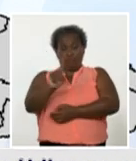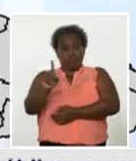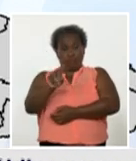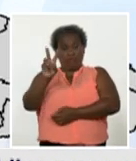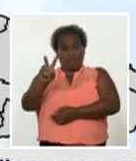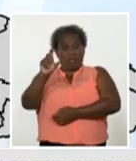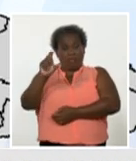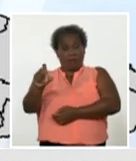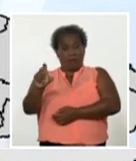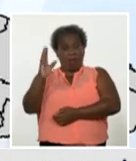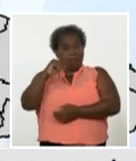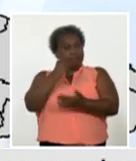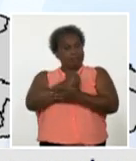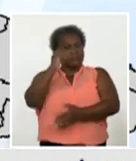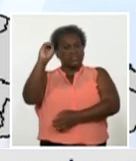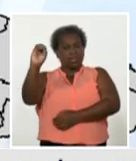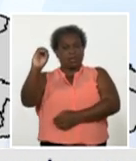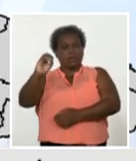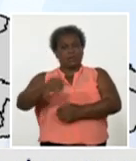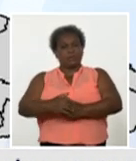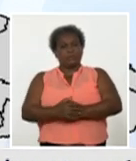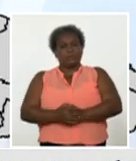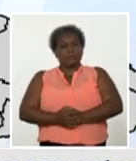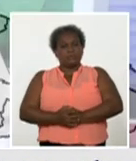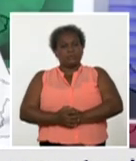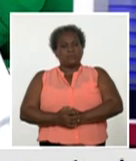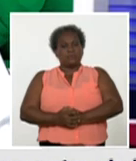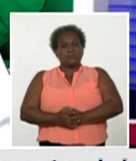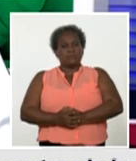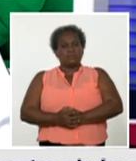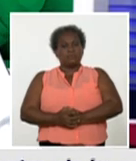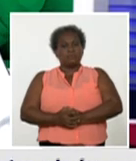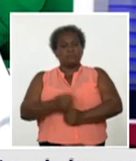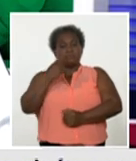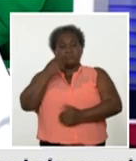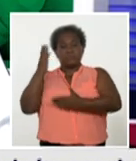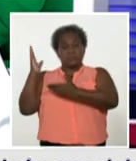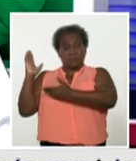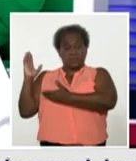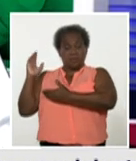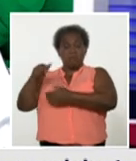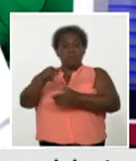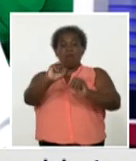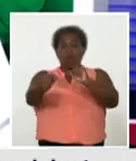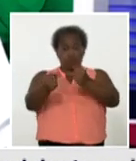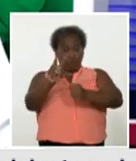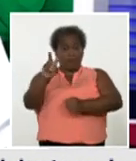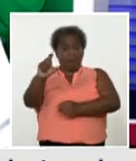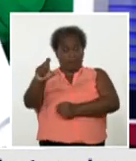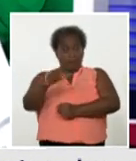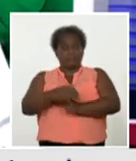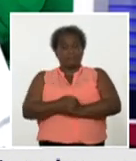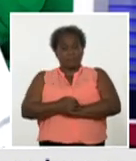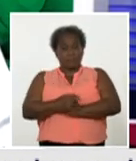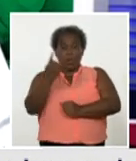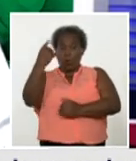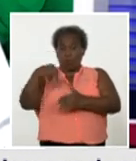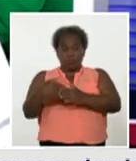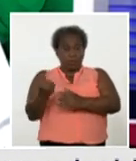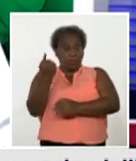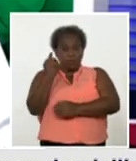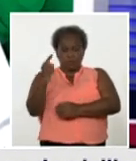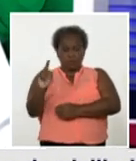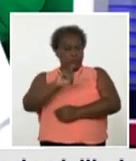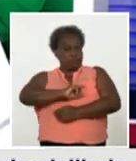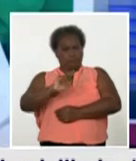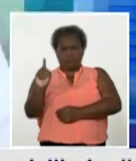no confirma casos en el día de ayer, evidenciando un control de la enfermedad. No por un día, que sabemos que no